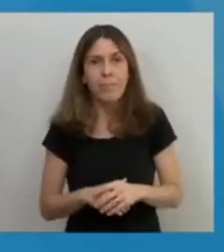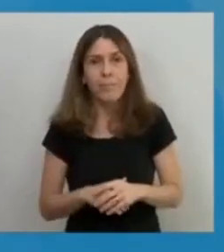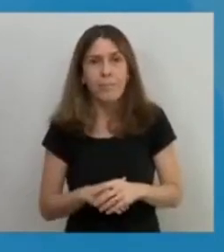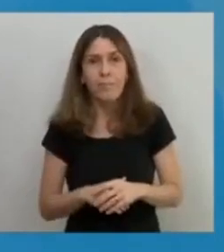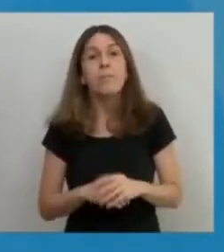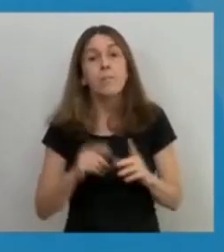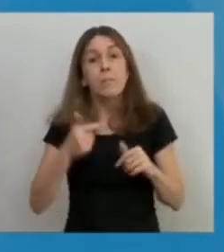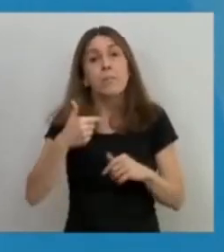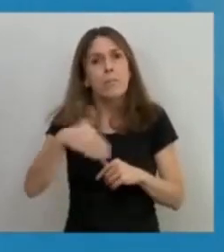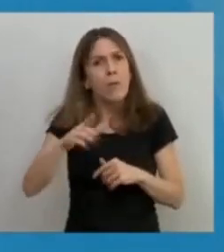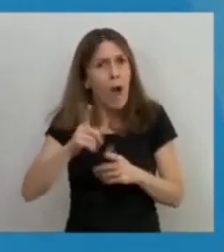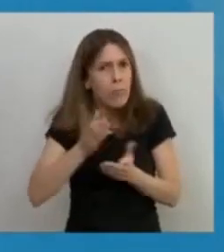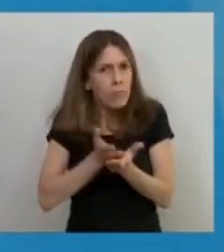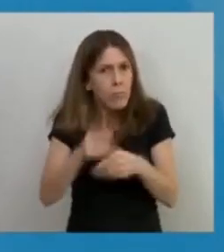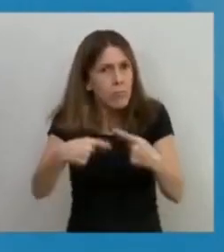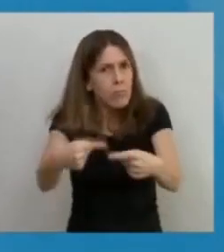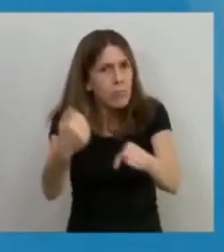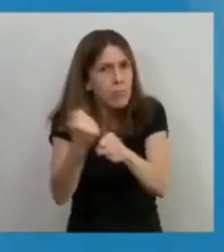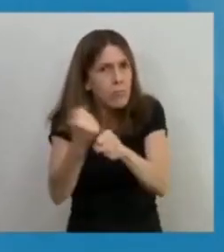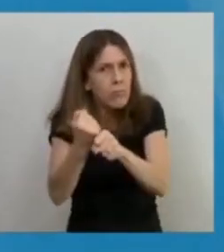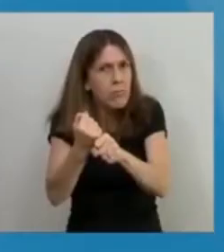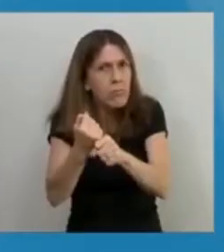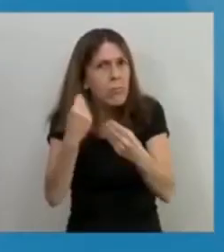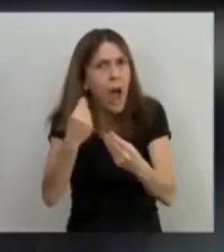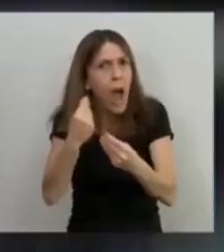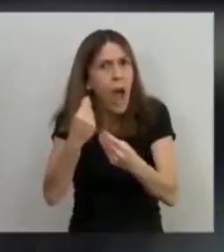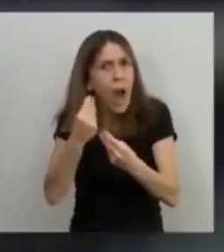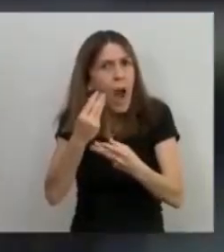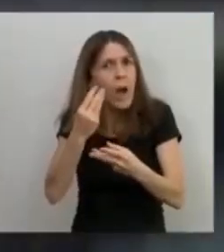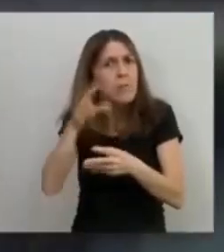vamos a seguir trabajando en conseguir las vacunas